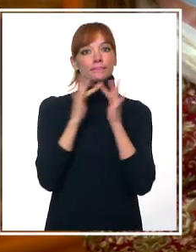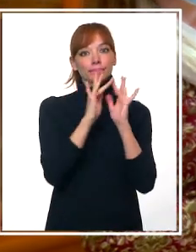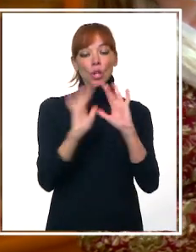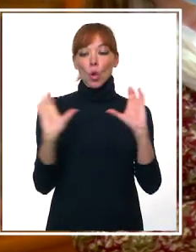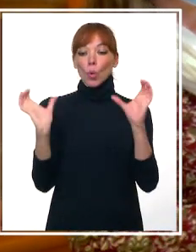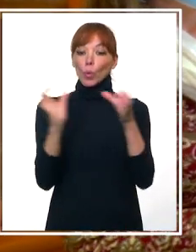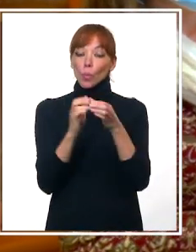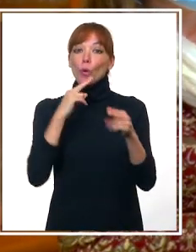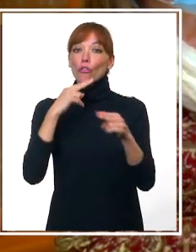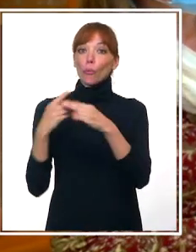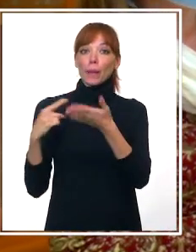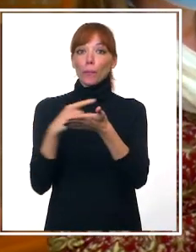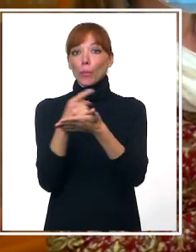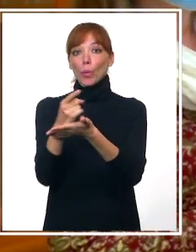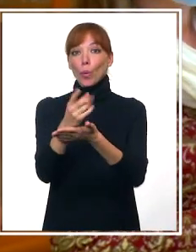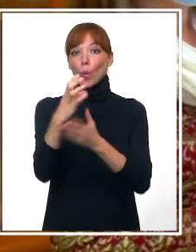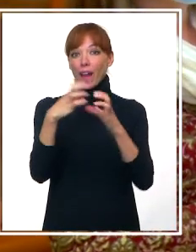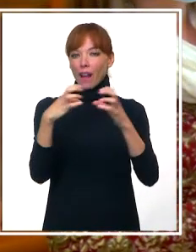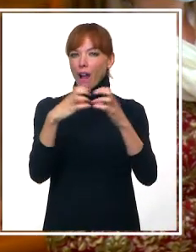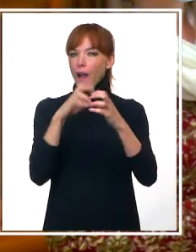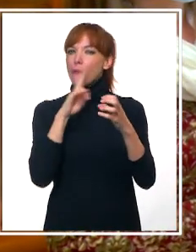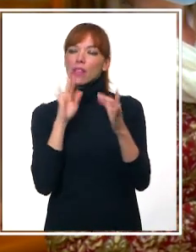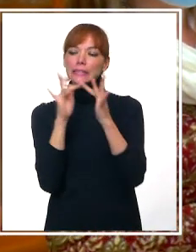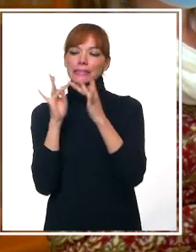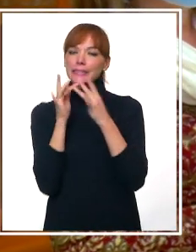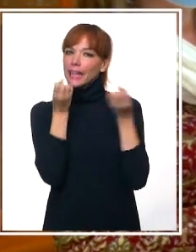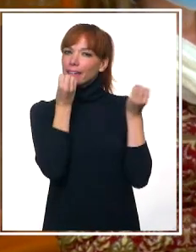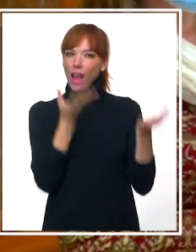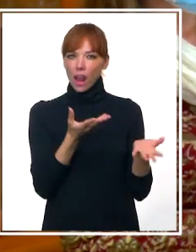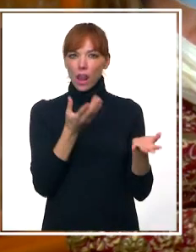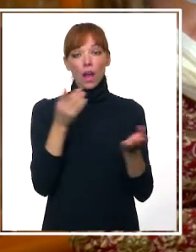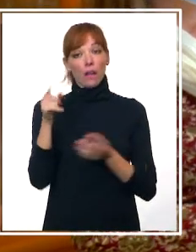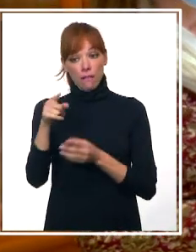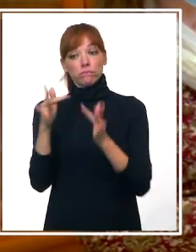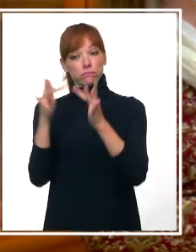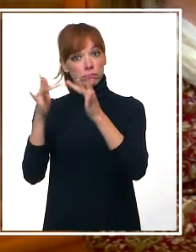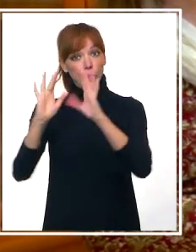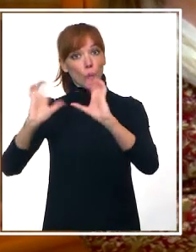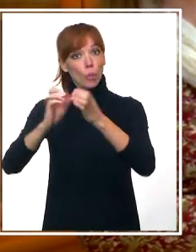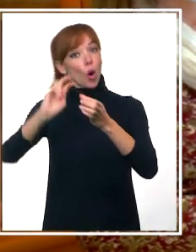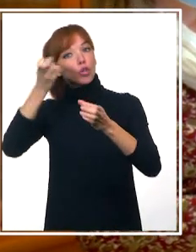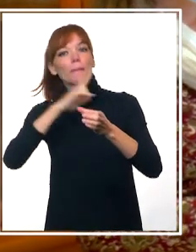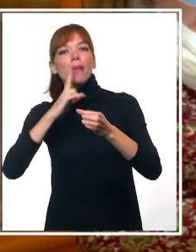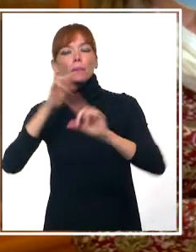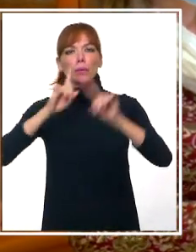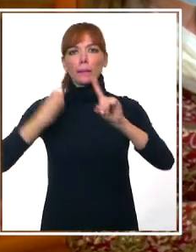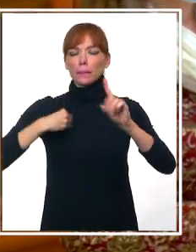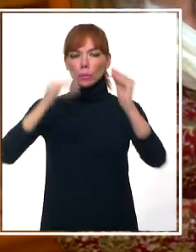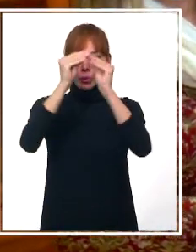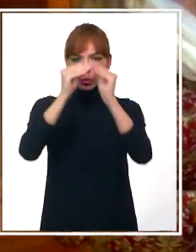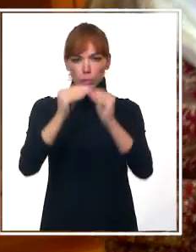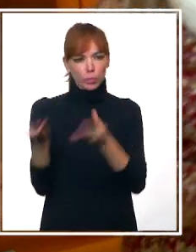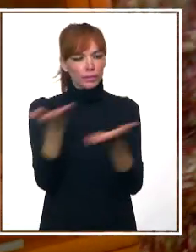brújula naranja. ¿De qué forma te alivia compartir un grupo con otras madres que tienen el mismo problema que tú?